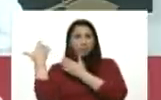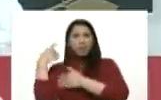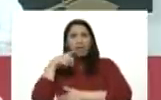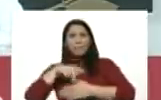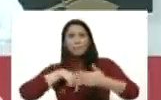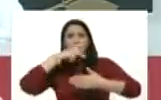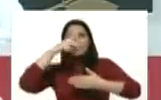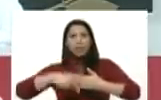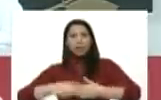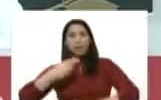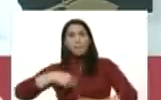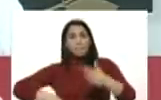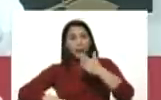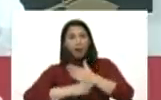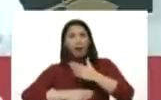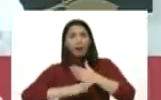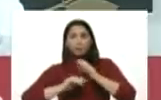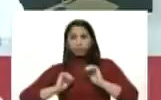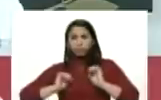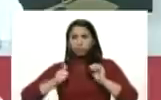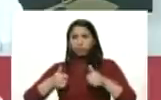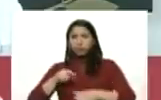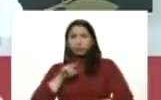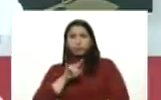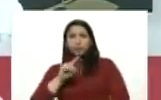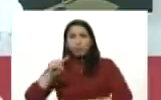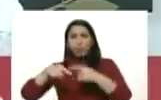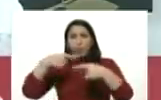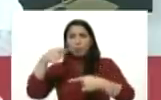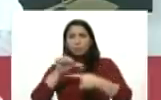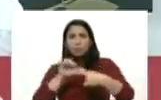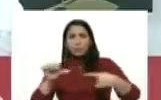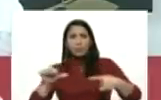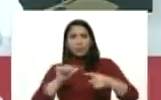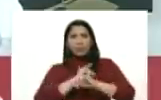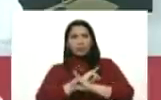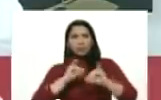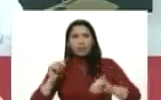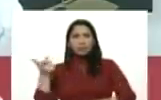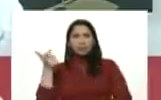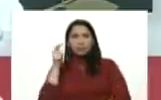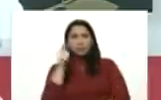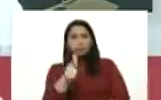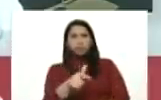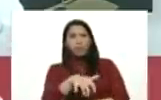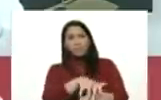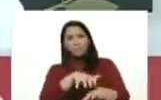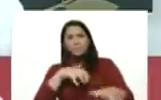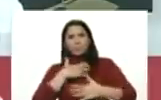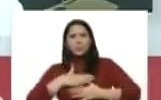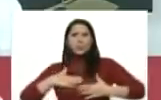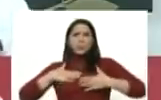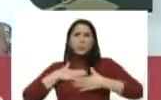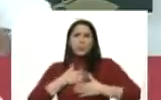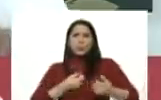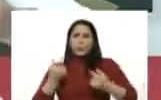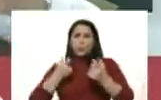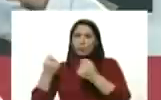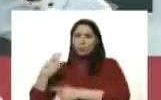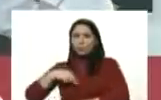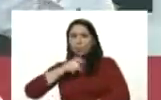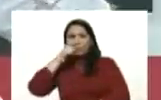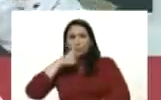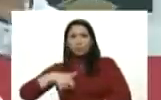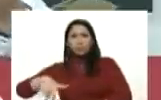plan que vamos a activar desde el lunes que viene para que el transporte público de la mayor calidad le llegue a nuestro pueblo